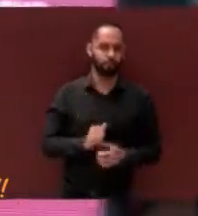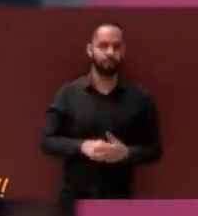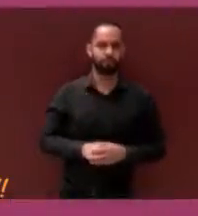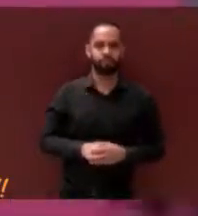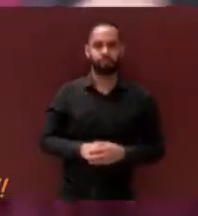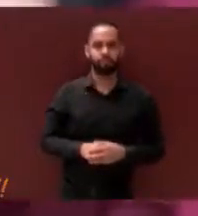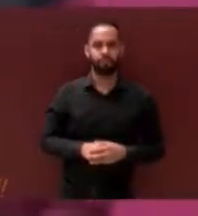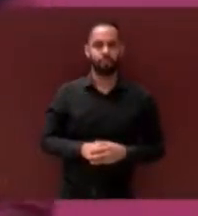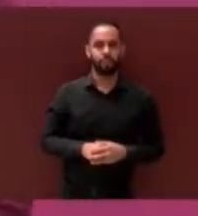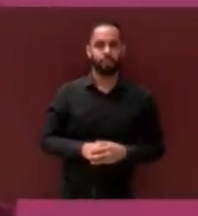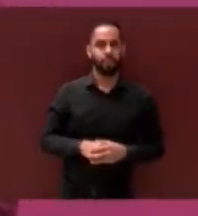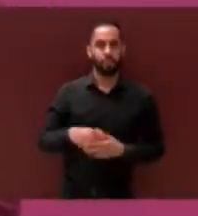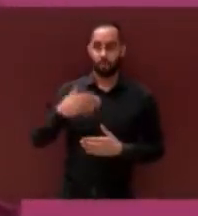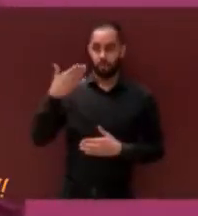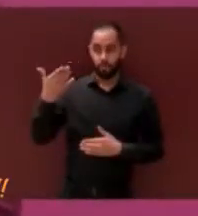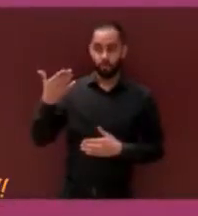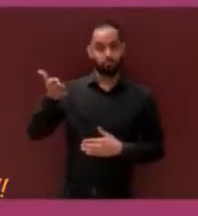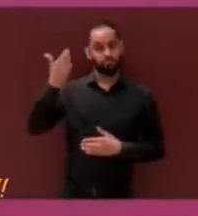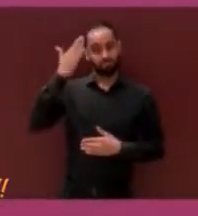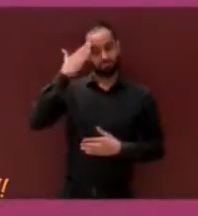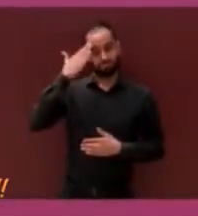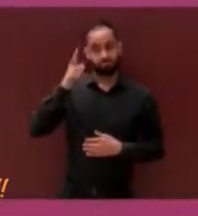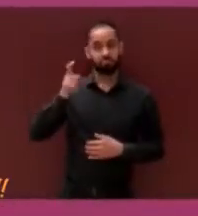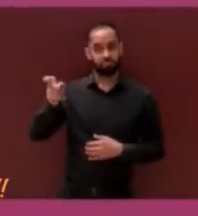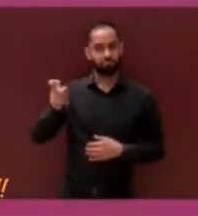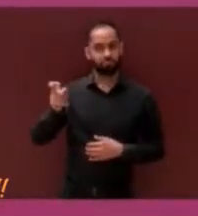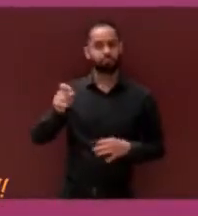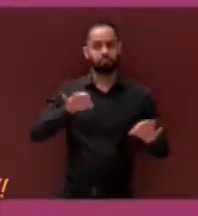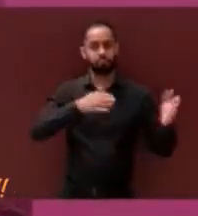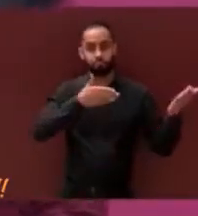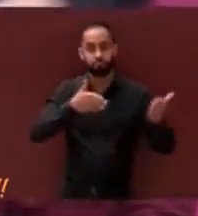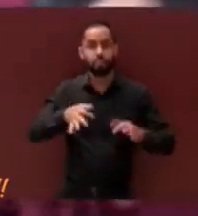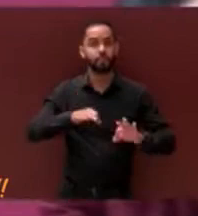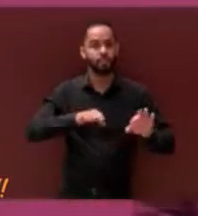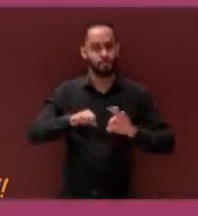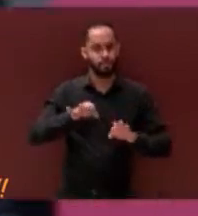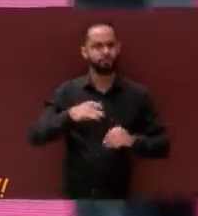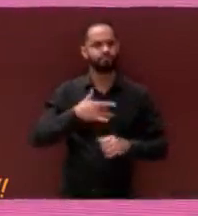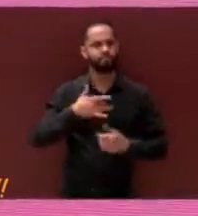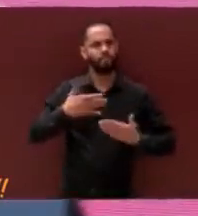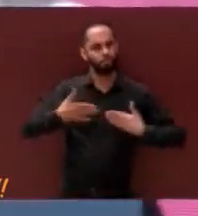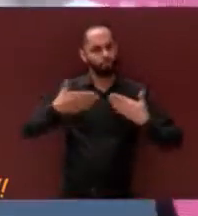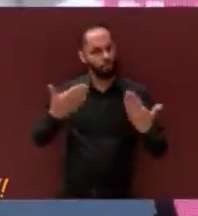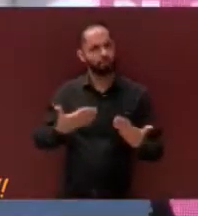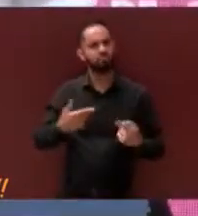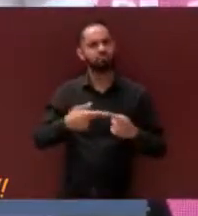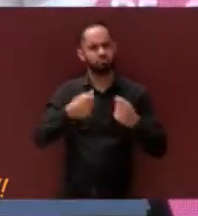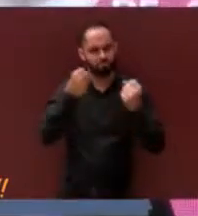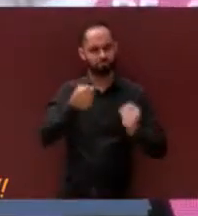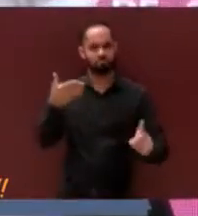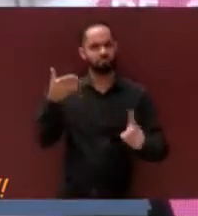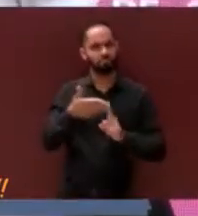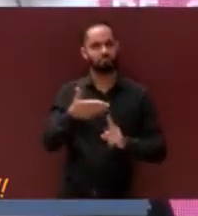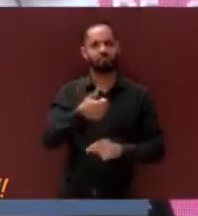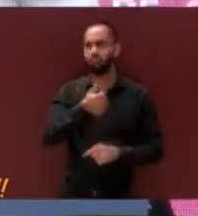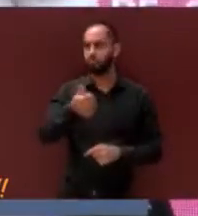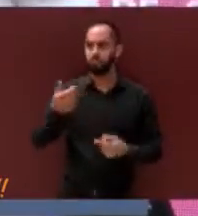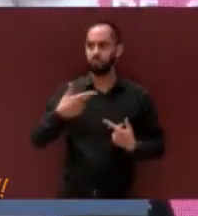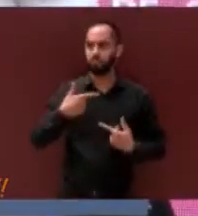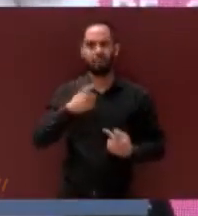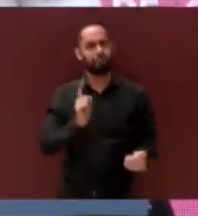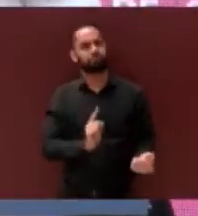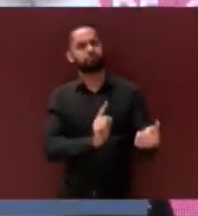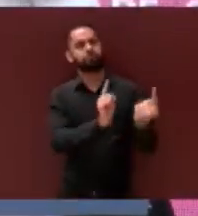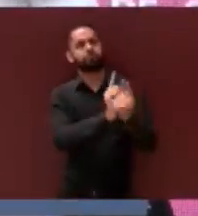Encabezó un trabajo oportuno e imparcial que se tradujo en confianza y certidumbre en todos los ciudadanos que se acercaron a la